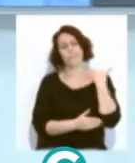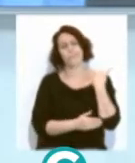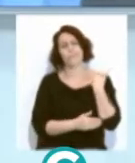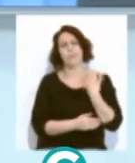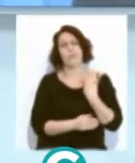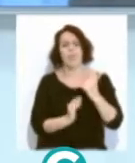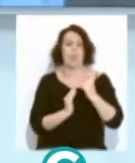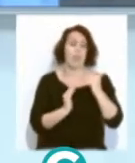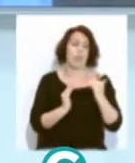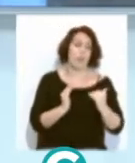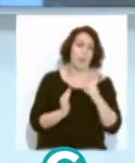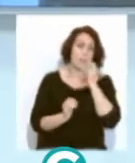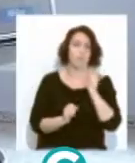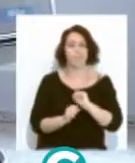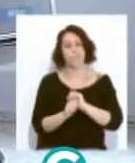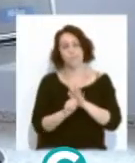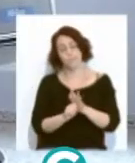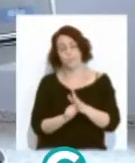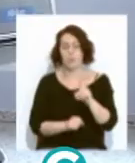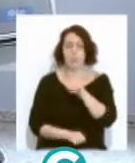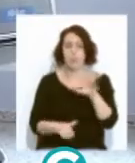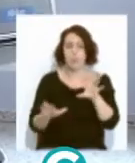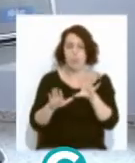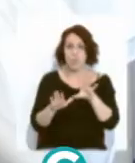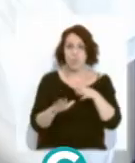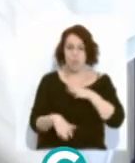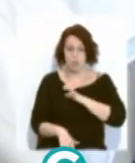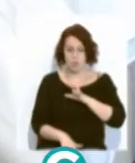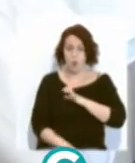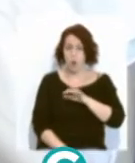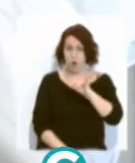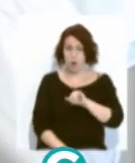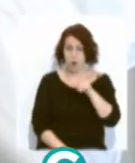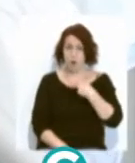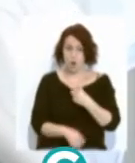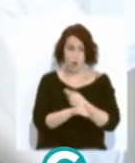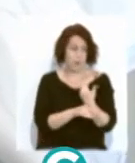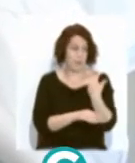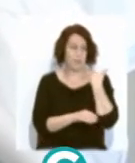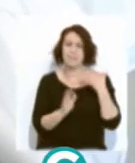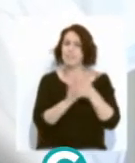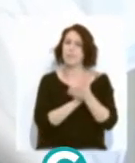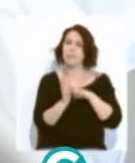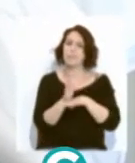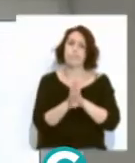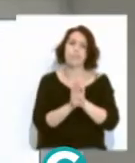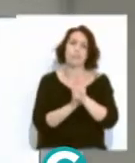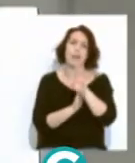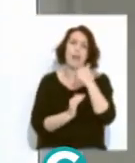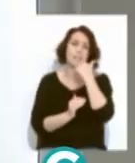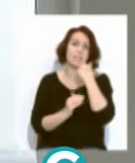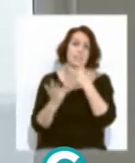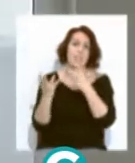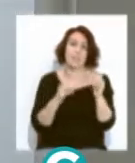baja de casos de coronavirus. Los 110 contagios que se contabilizan en las últimas horas suponen una subida de cerca de